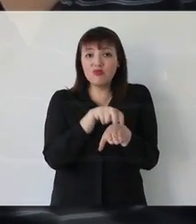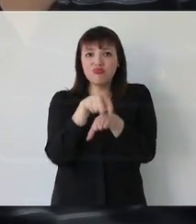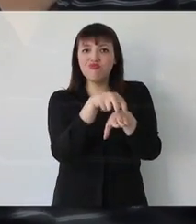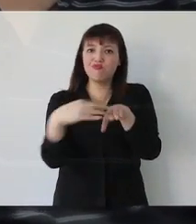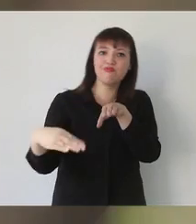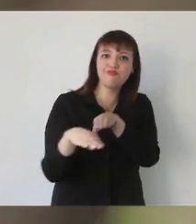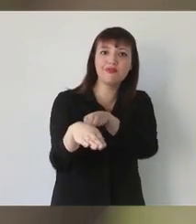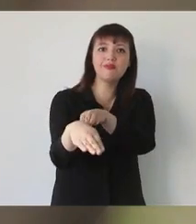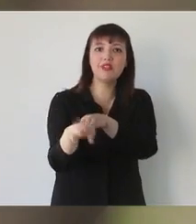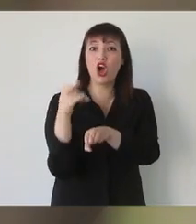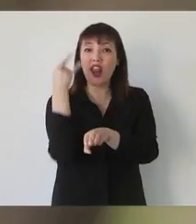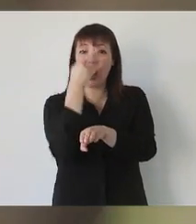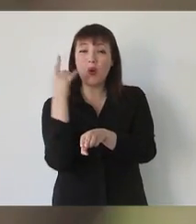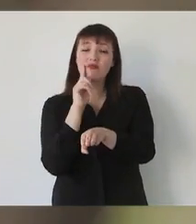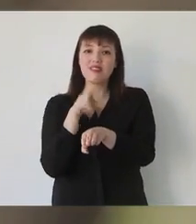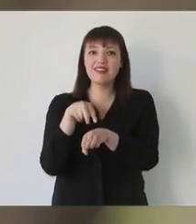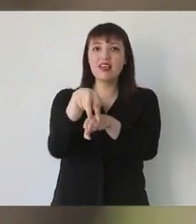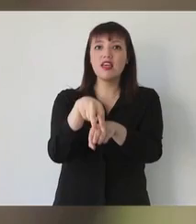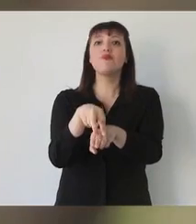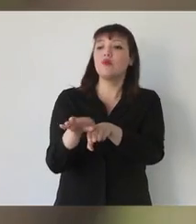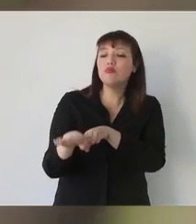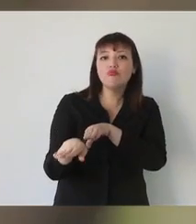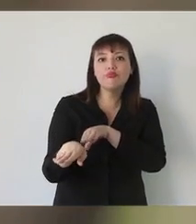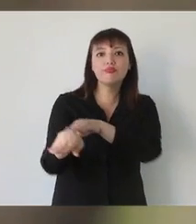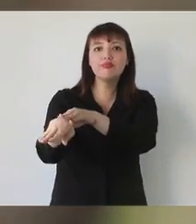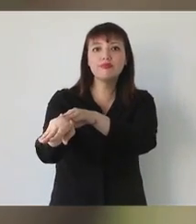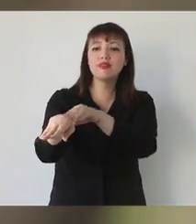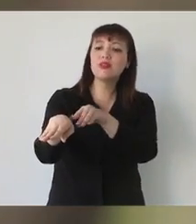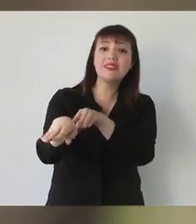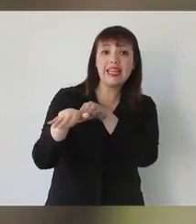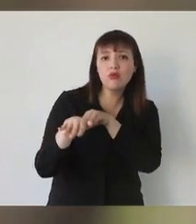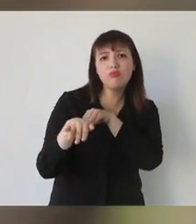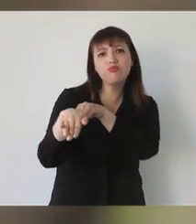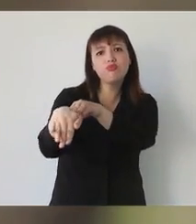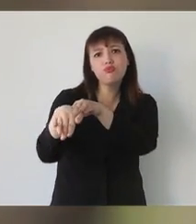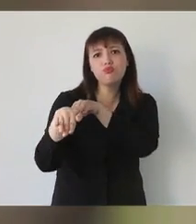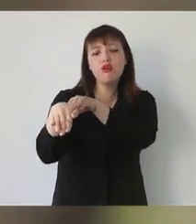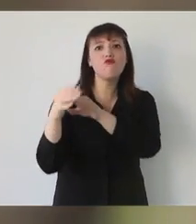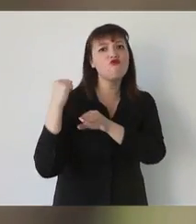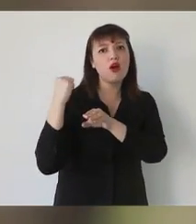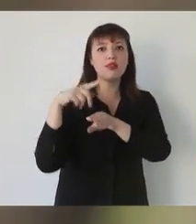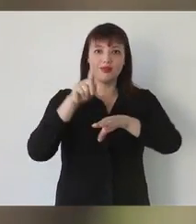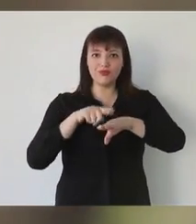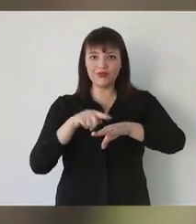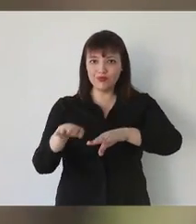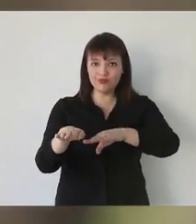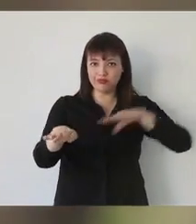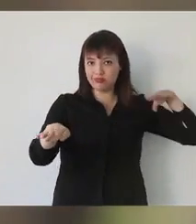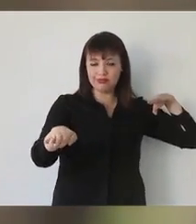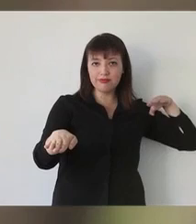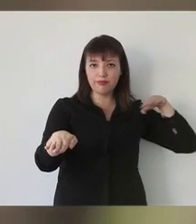con alcohol. Mi hija muere por el impacto y el efecto látigo. Ese efecto látigo quizás no habría sido tan terrible